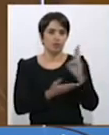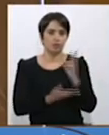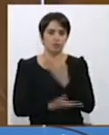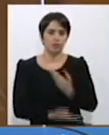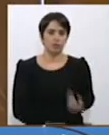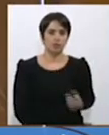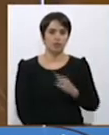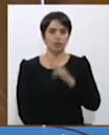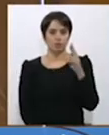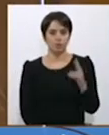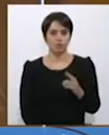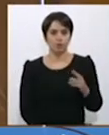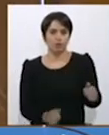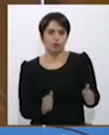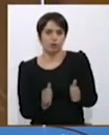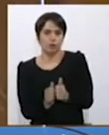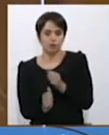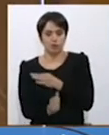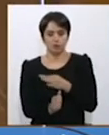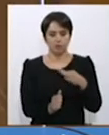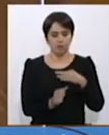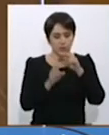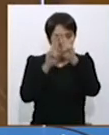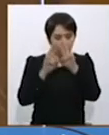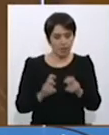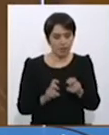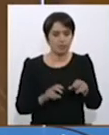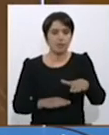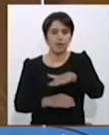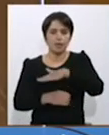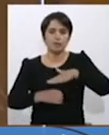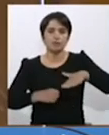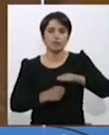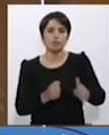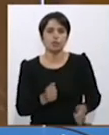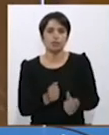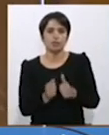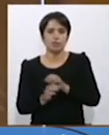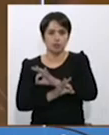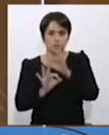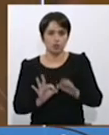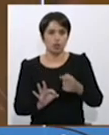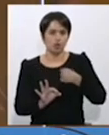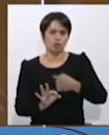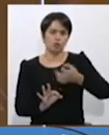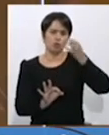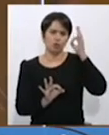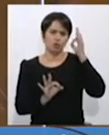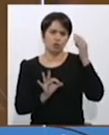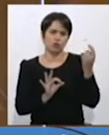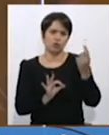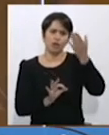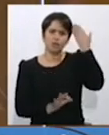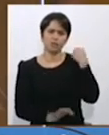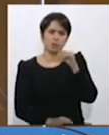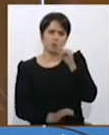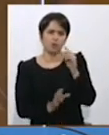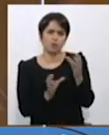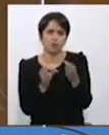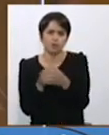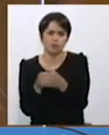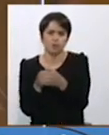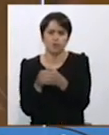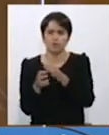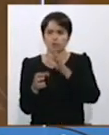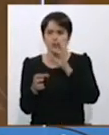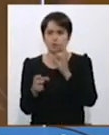a través de ellos con el Ministerio analizar la situación de los asistentes de la educación. Me reuní con ellos hace pocos días atrás con el